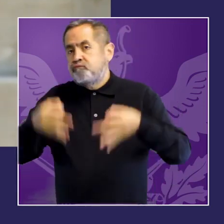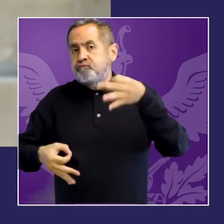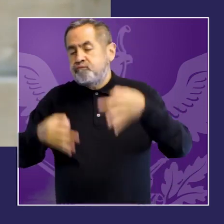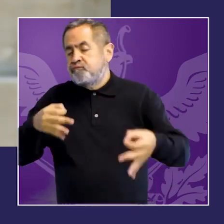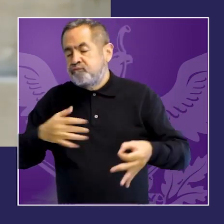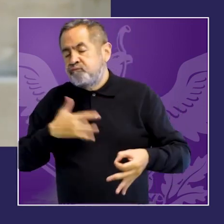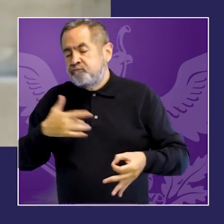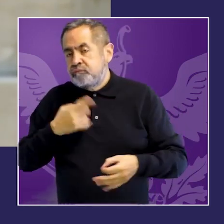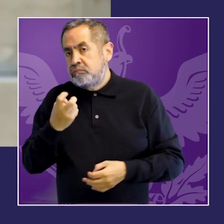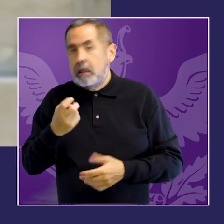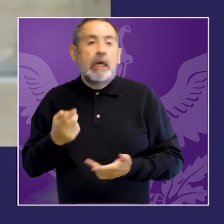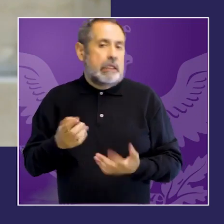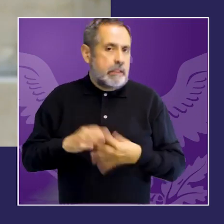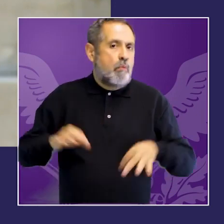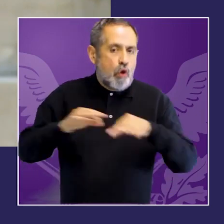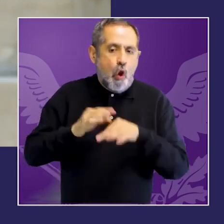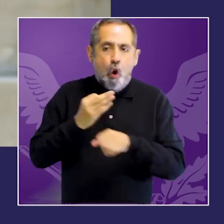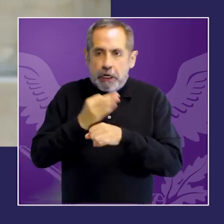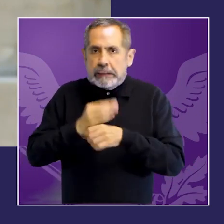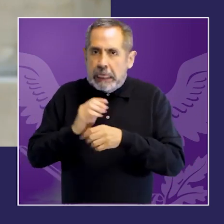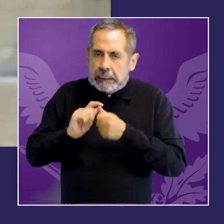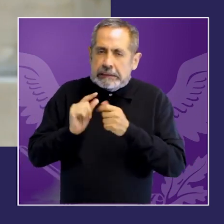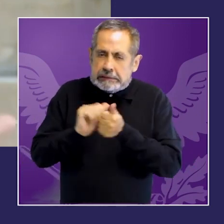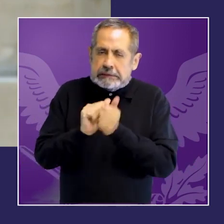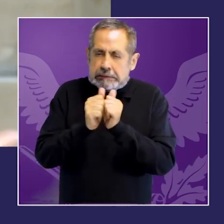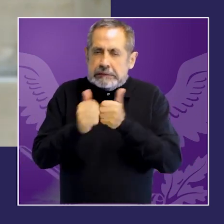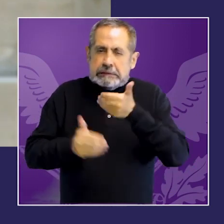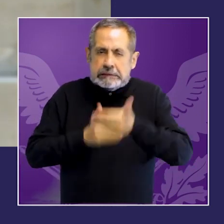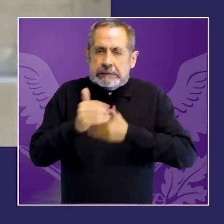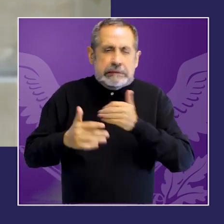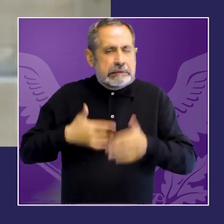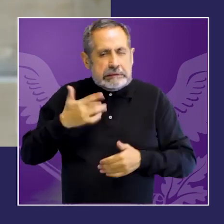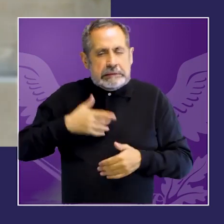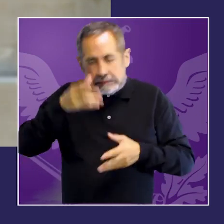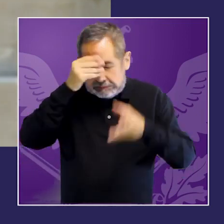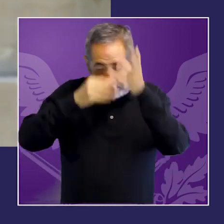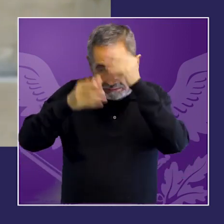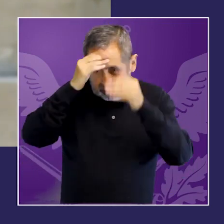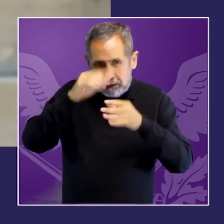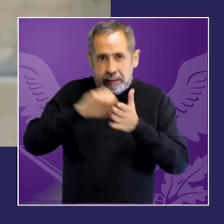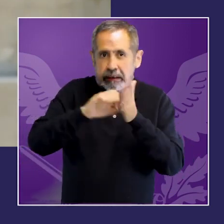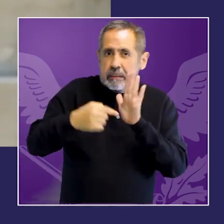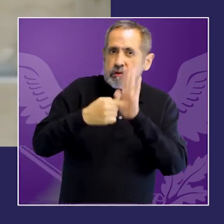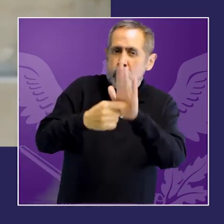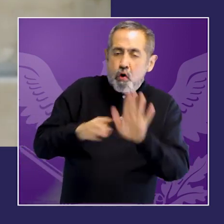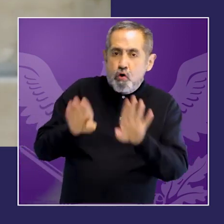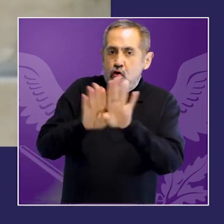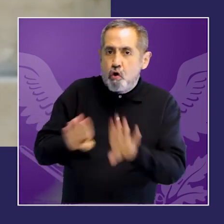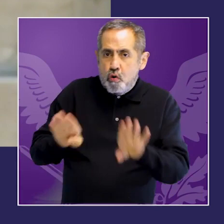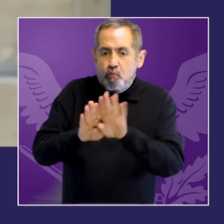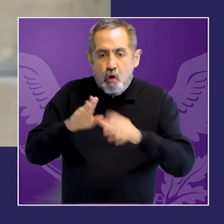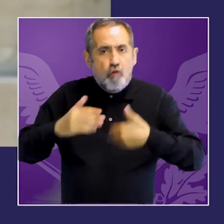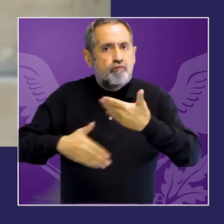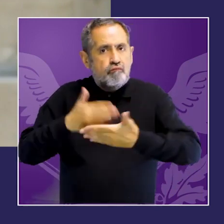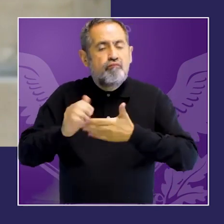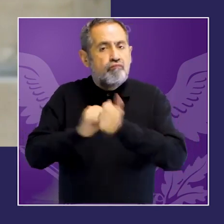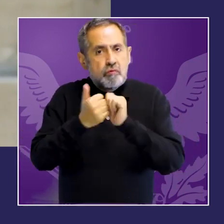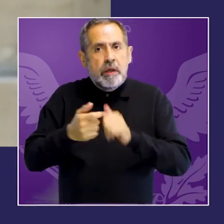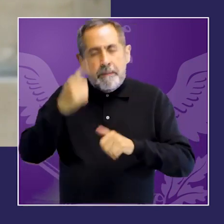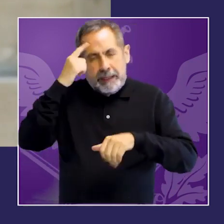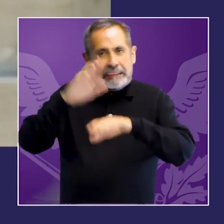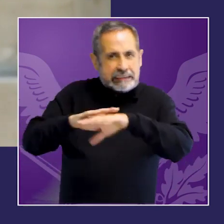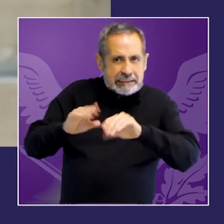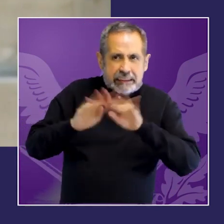mencionaba hoy más temprano la jueza Ivana habló en la pregunta hacia uno de los paneles anteriores el riesgo es la